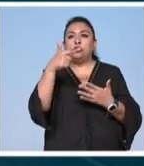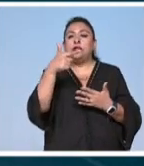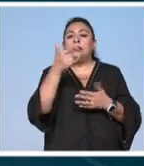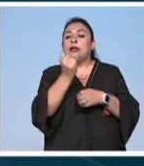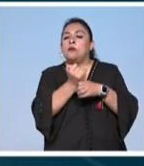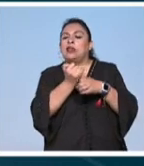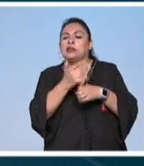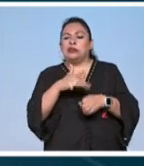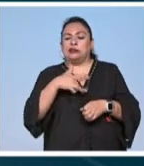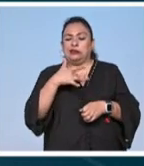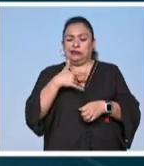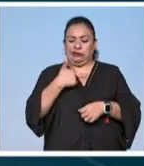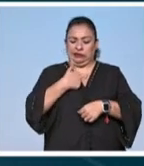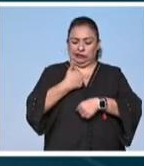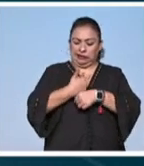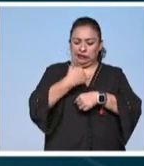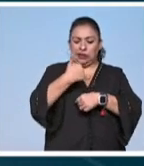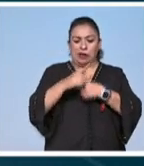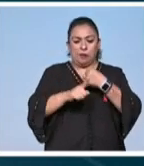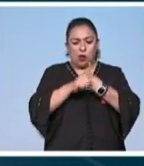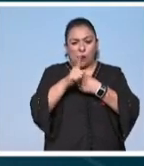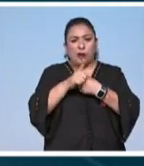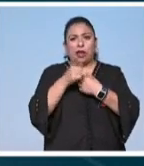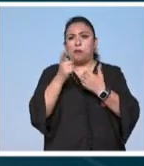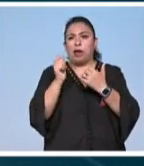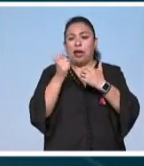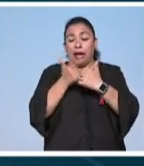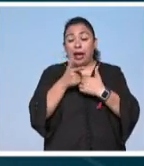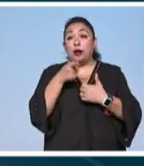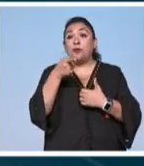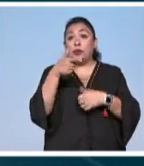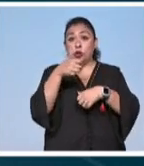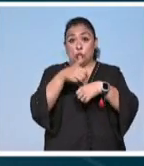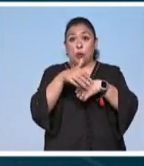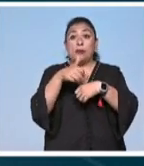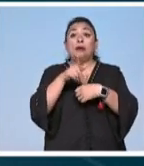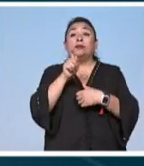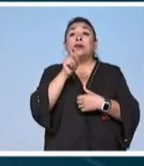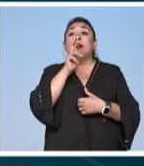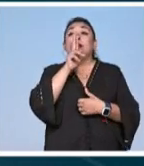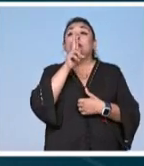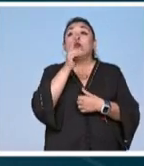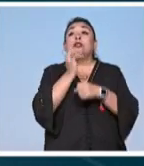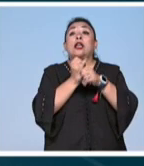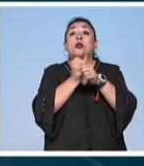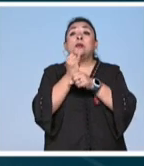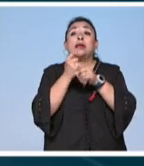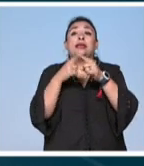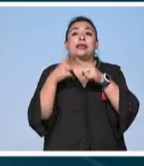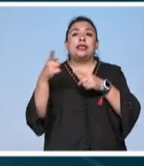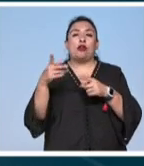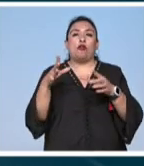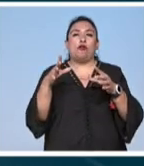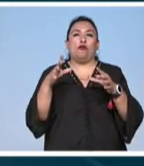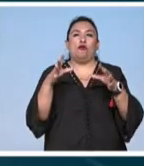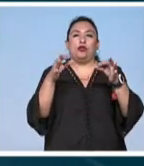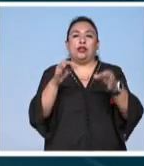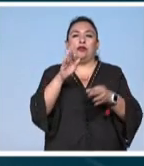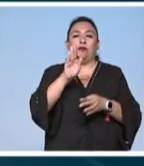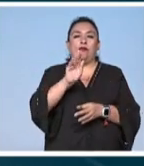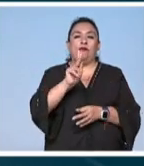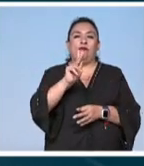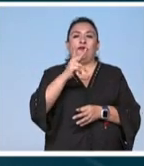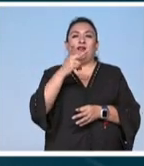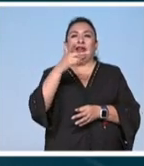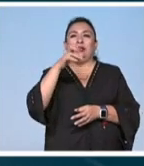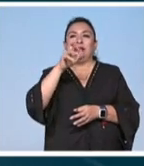les aqueja y qué problemas de salud tienen las personas cercanas estas cifras son resultado de un estudio elaborado por la fundación en pfizer y